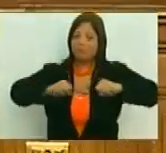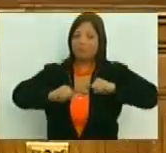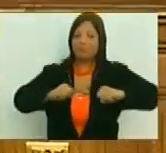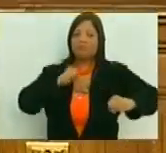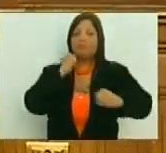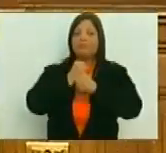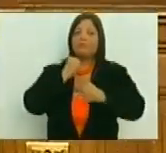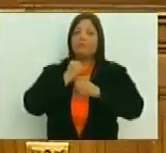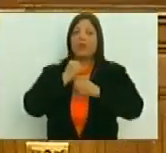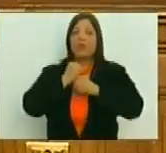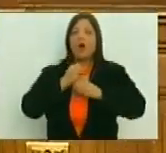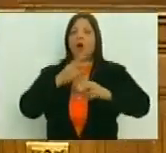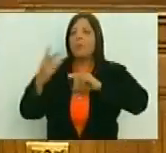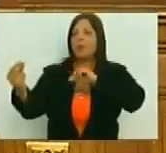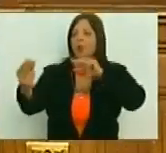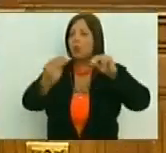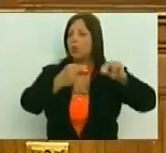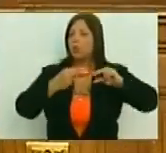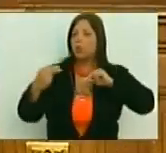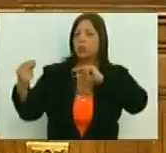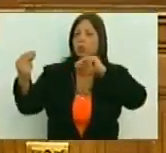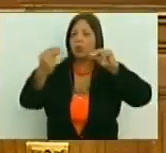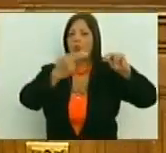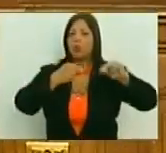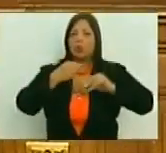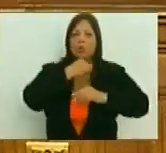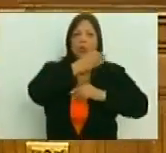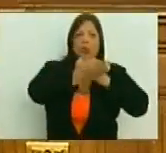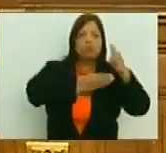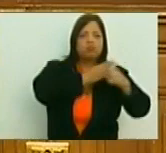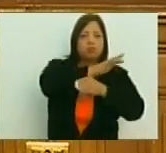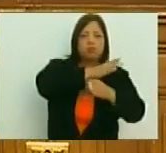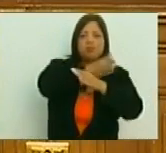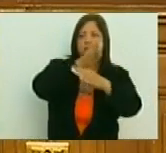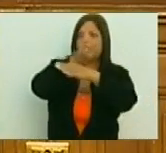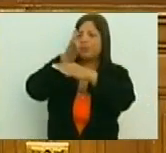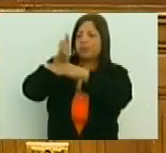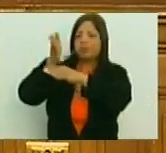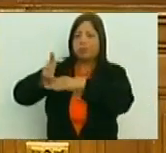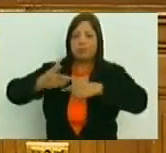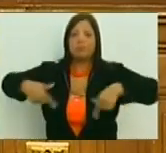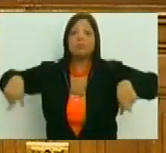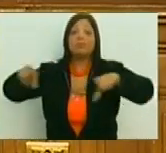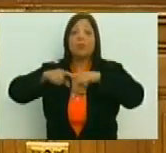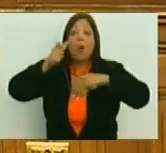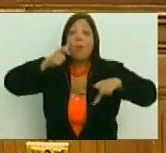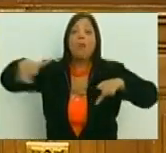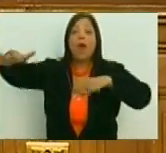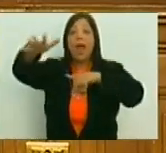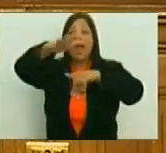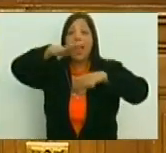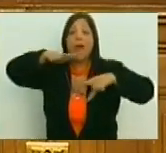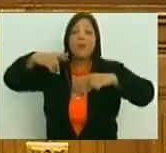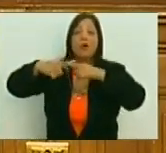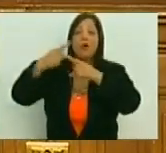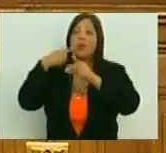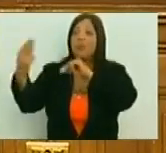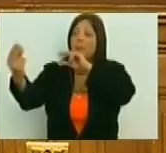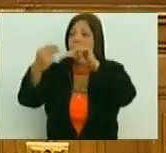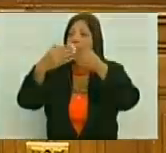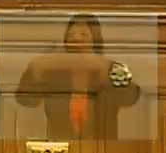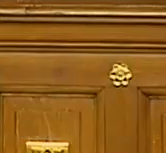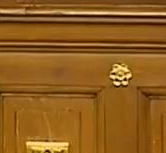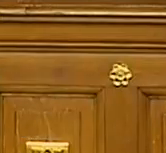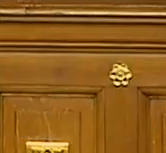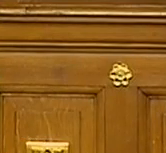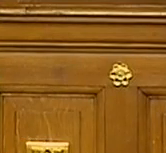trabajo de consulta, de recorrido por la República, a recoger las opiniones, abrir el debate,